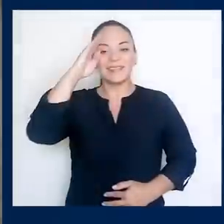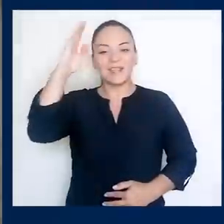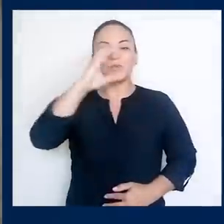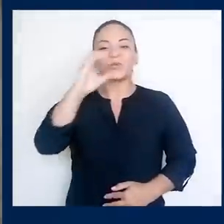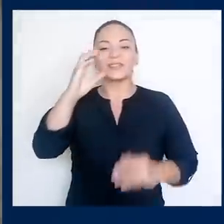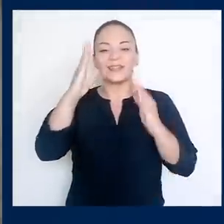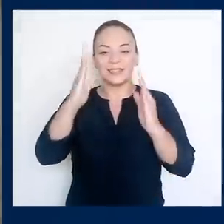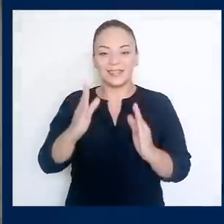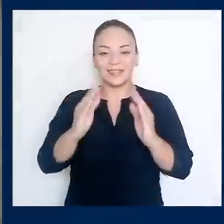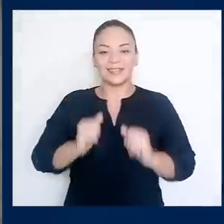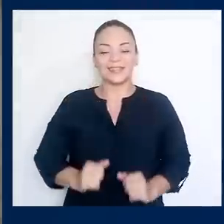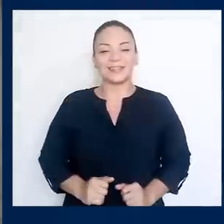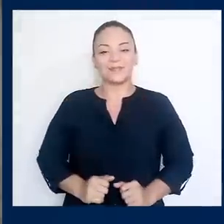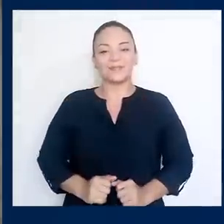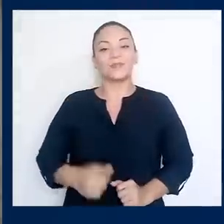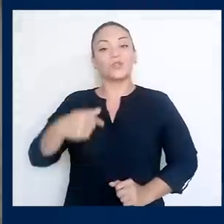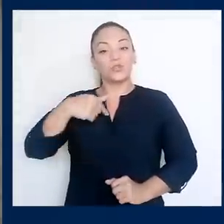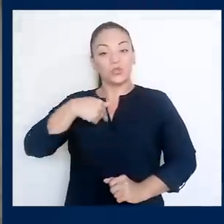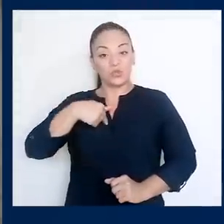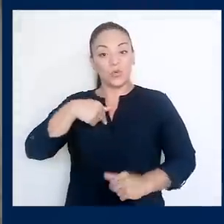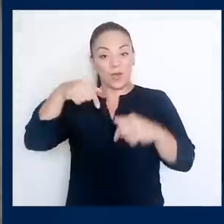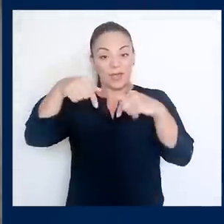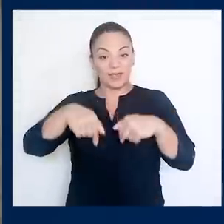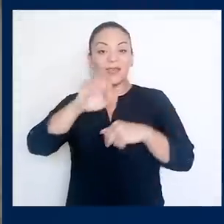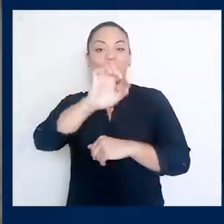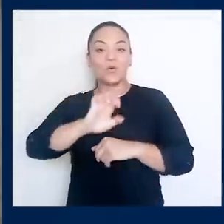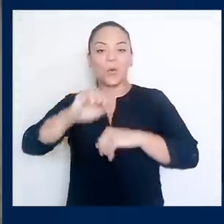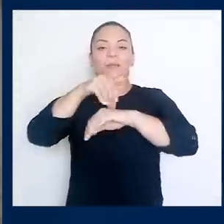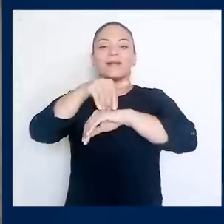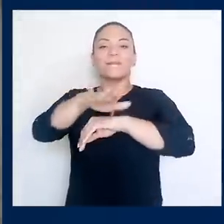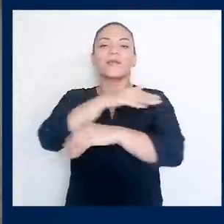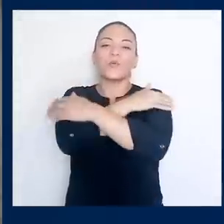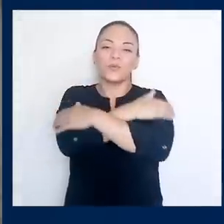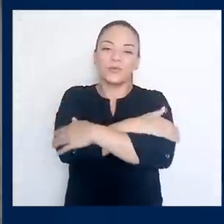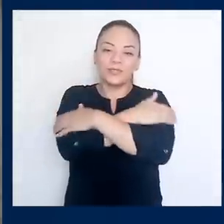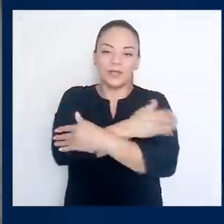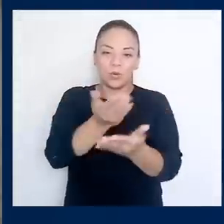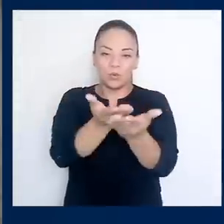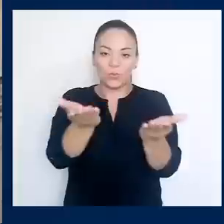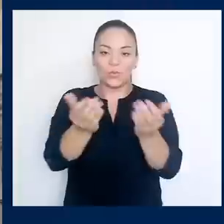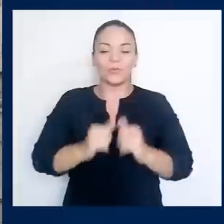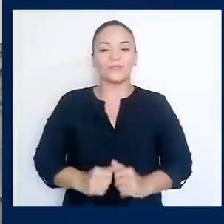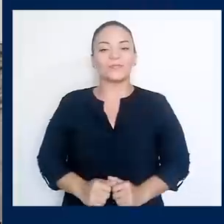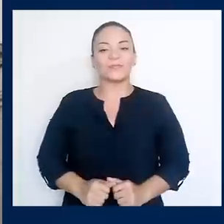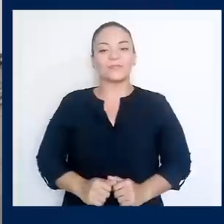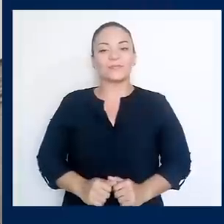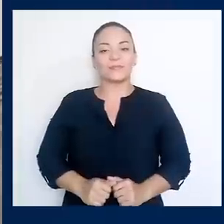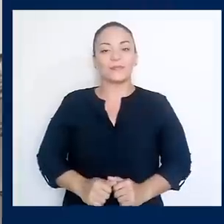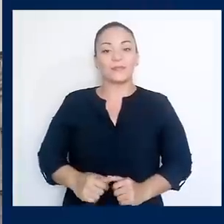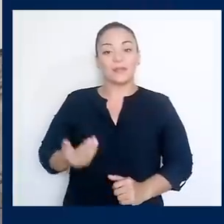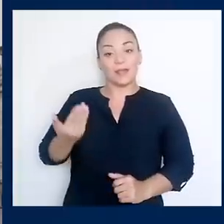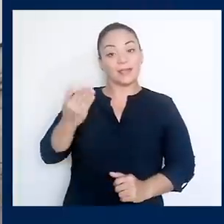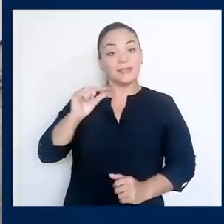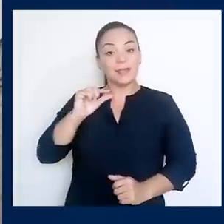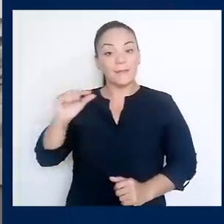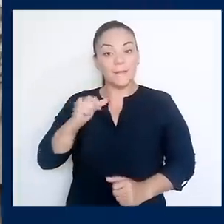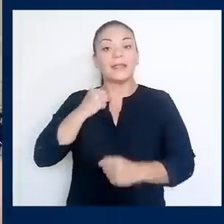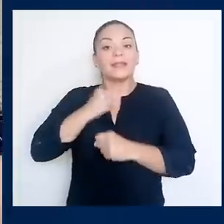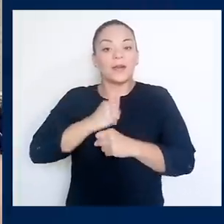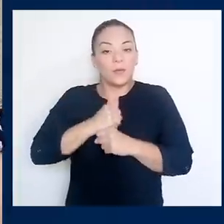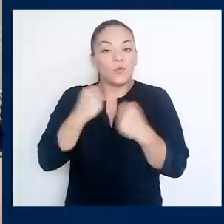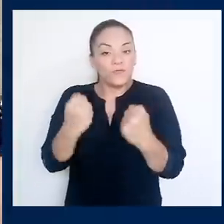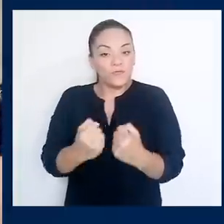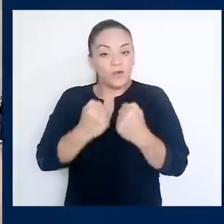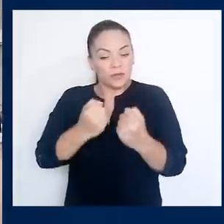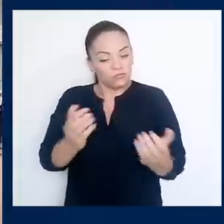Saludos compatriotas, les estoy enviando un cálido abrazo desde Europa. Esta semana hemos trabajado muy fuerte